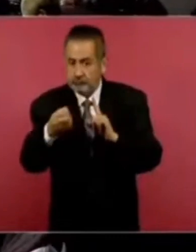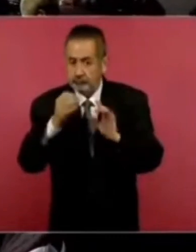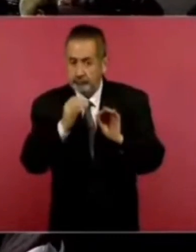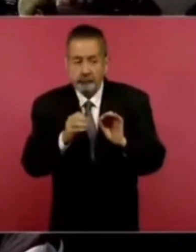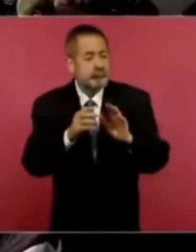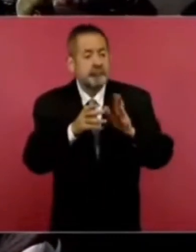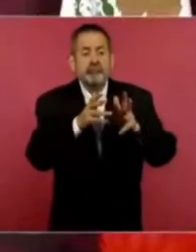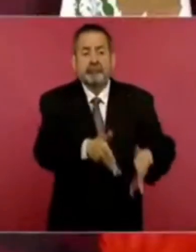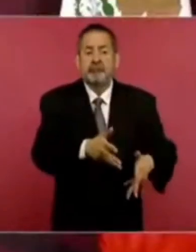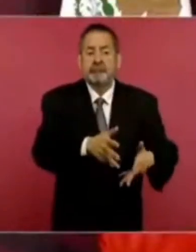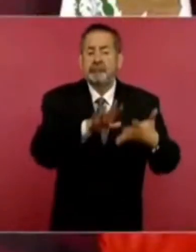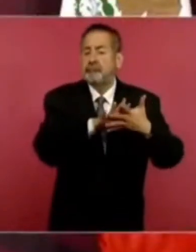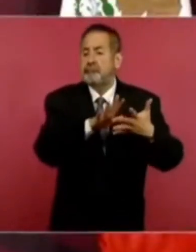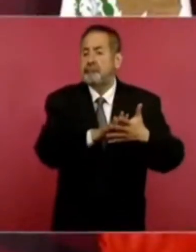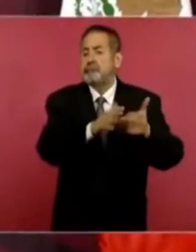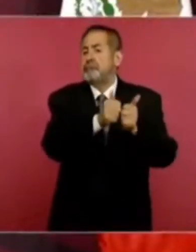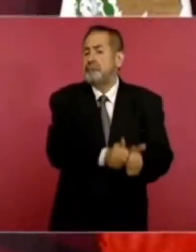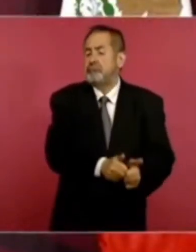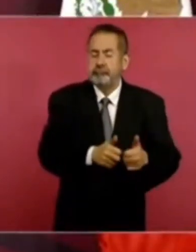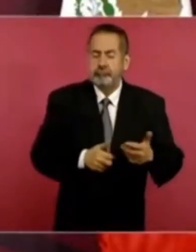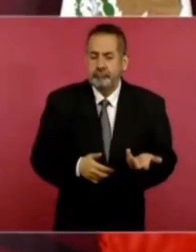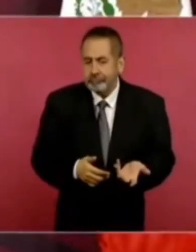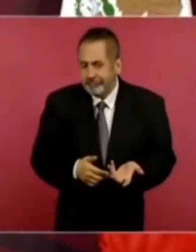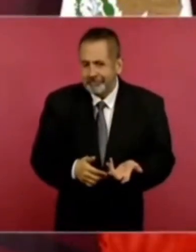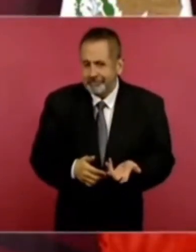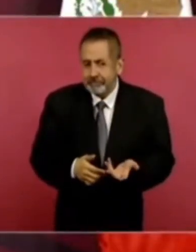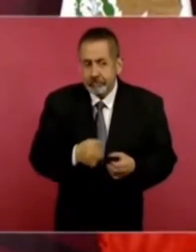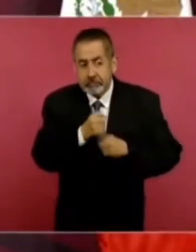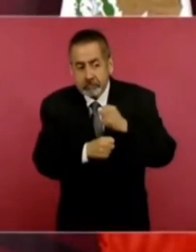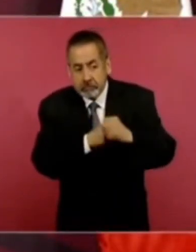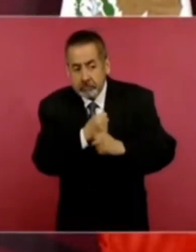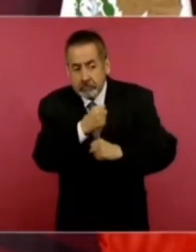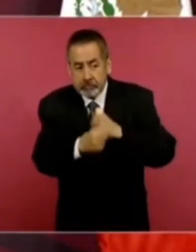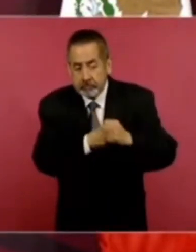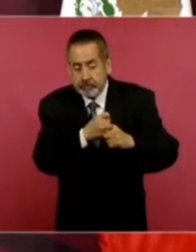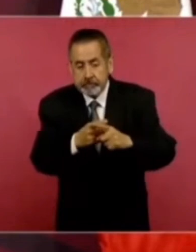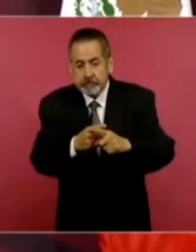terrible la desaparición de los jóvenes